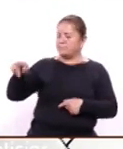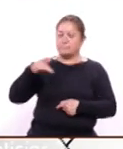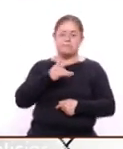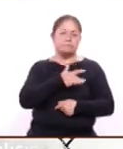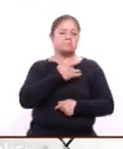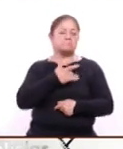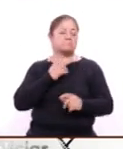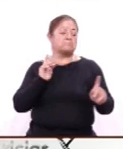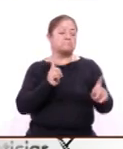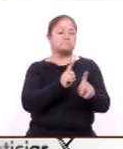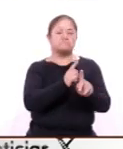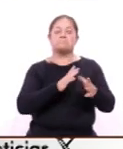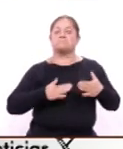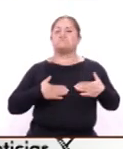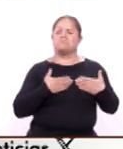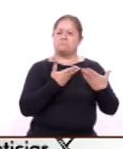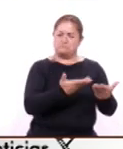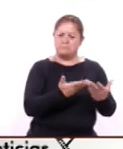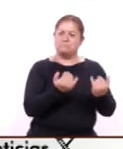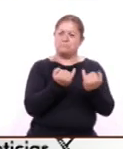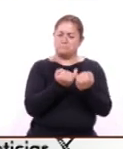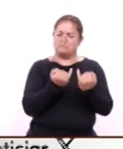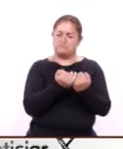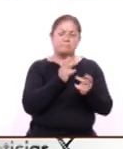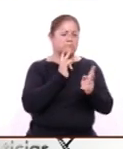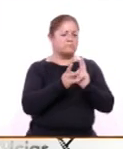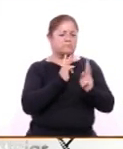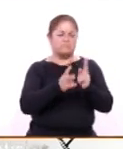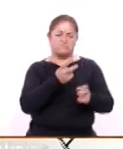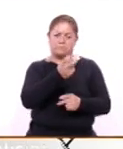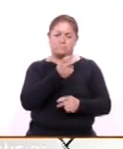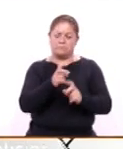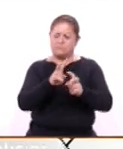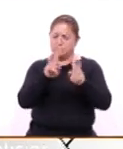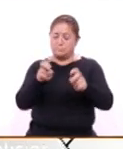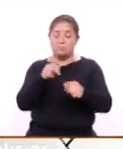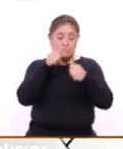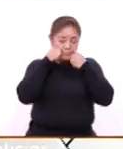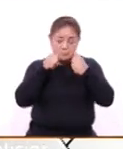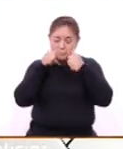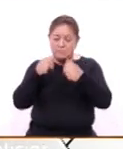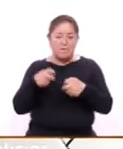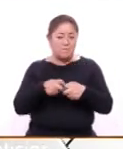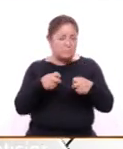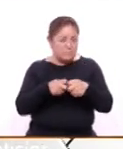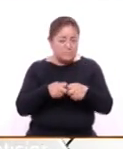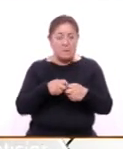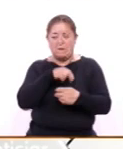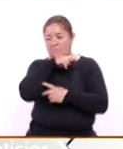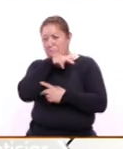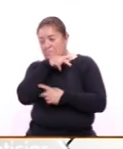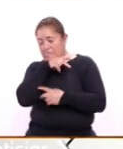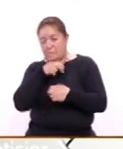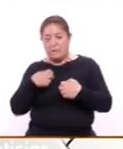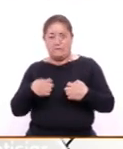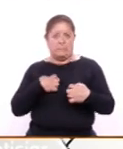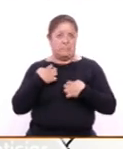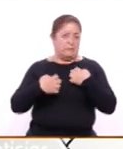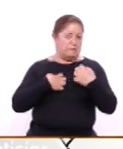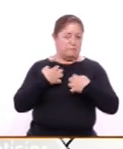confianza también para poder hablar de estos temas. Se atiende desde depresión, ansiedad, estrés,